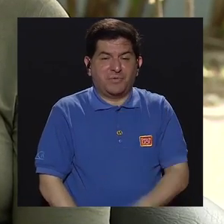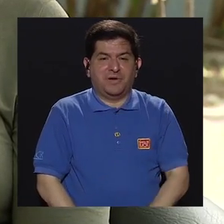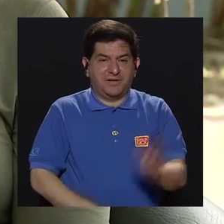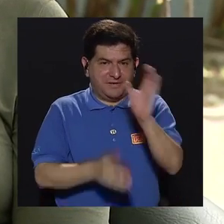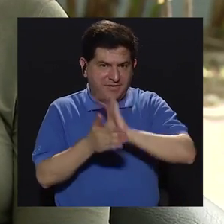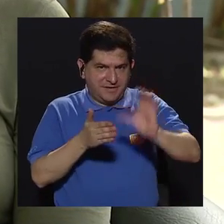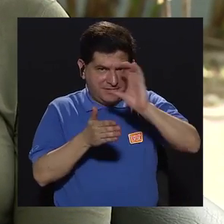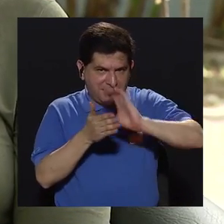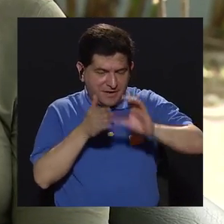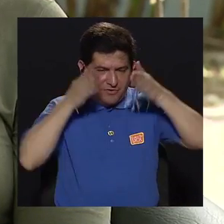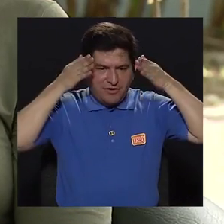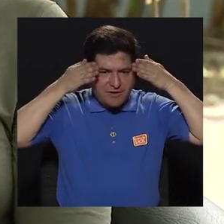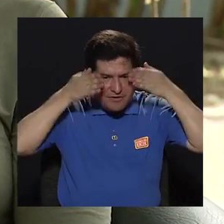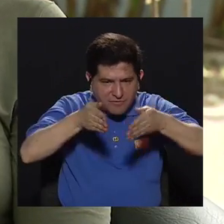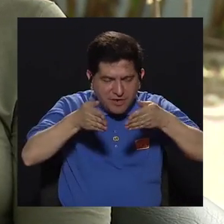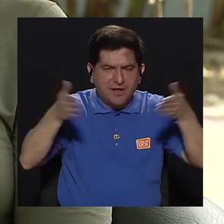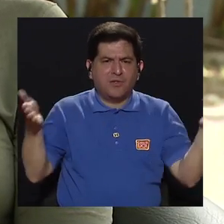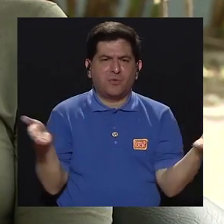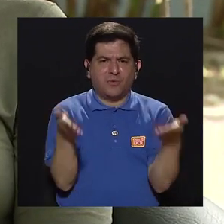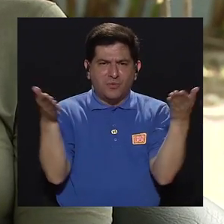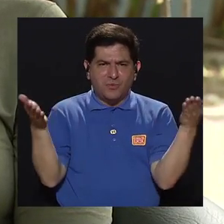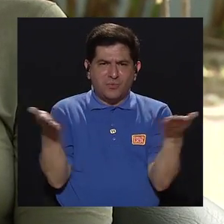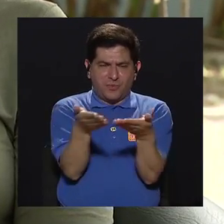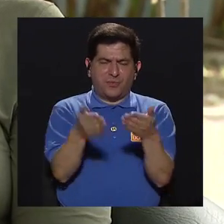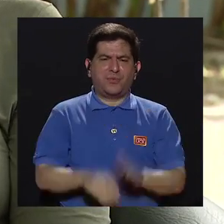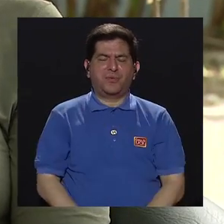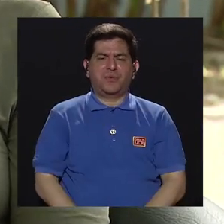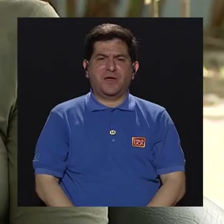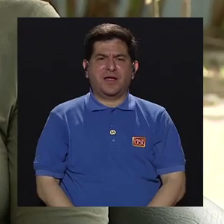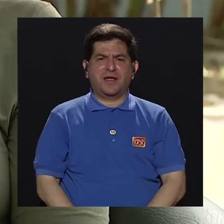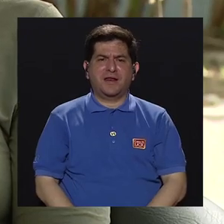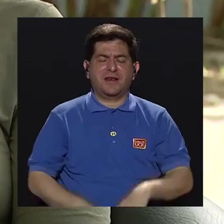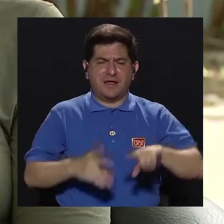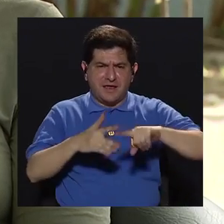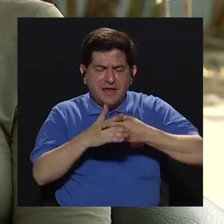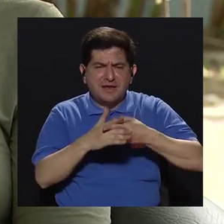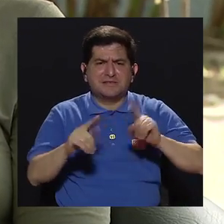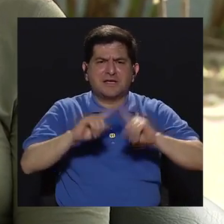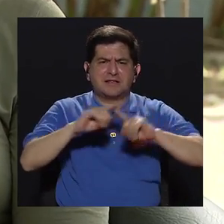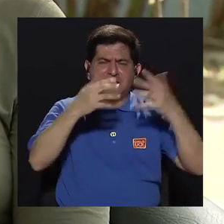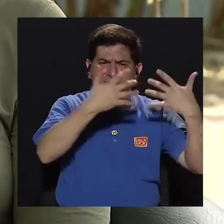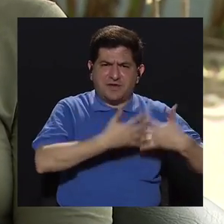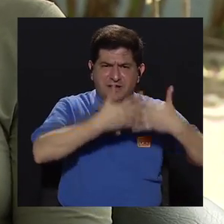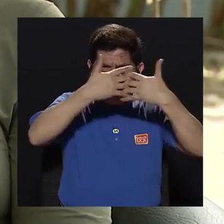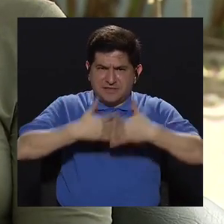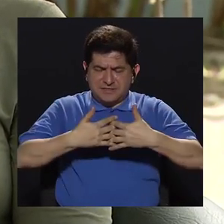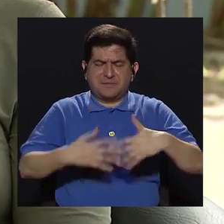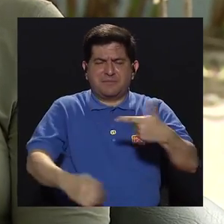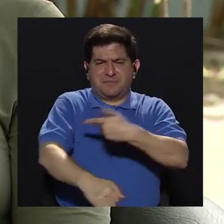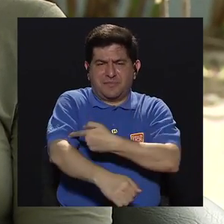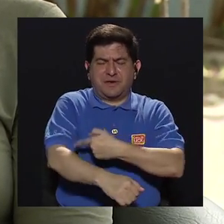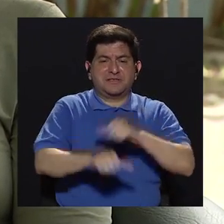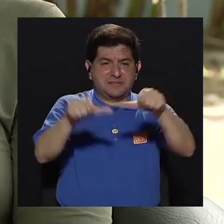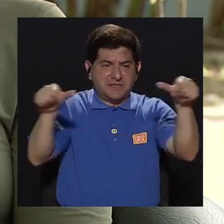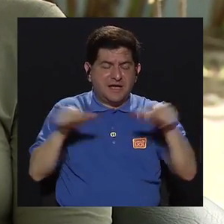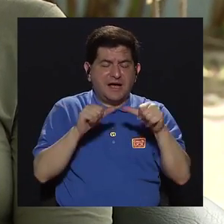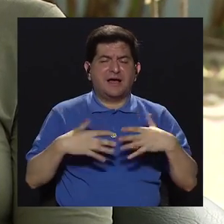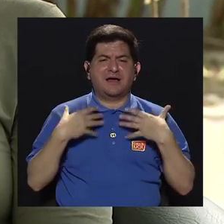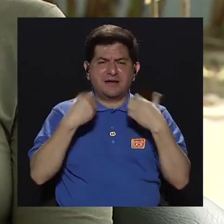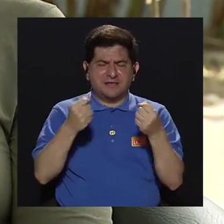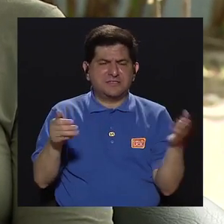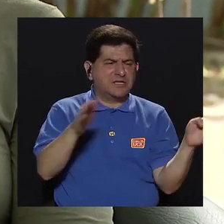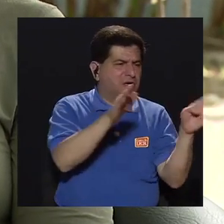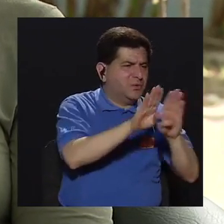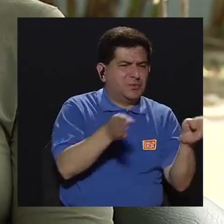colegio ha estado enfocado a promocionar el emprendedurismo en enfermería, dado que los ámbitos de salud se han